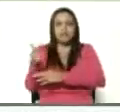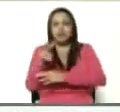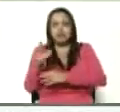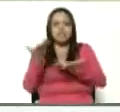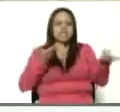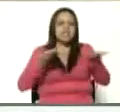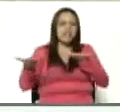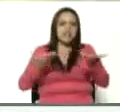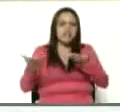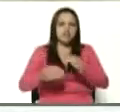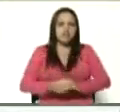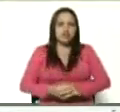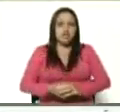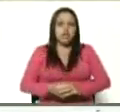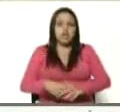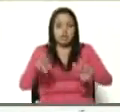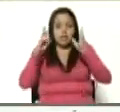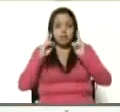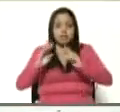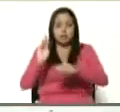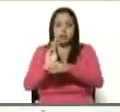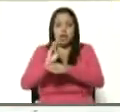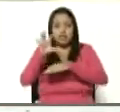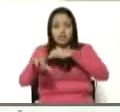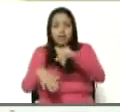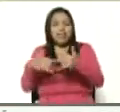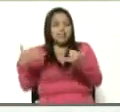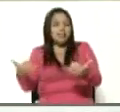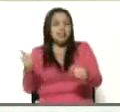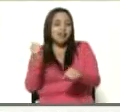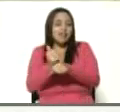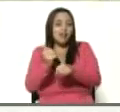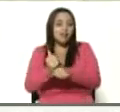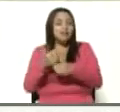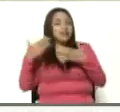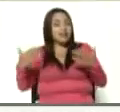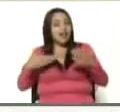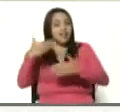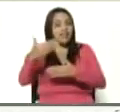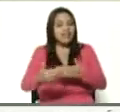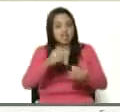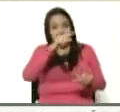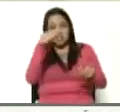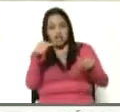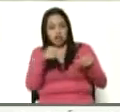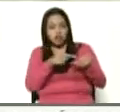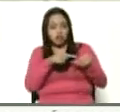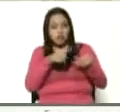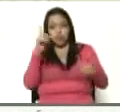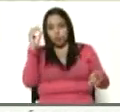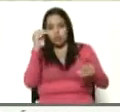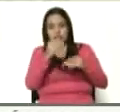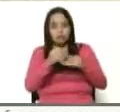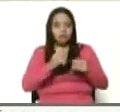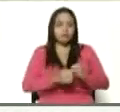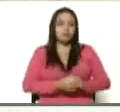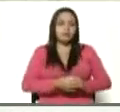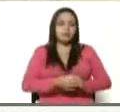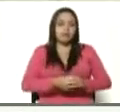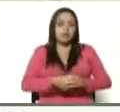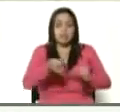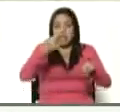Servicios de Sanidad Animal. Y ya está funcionando. Eso es un gran avance. El segundo punto eran las exportaciones.